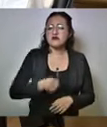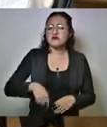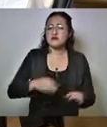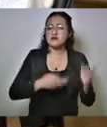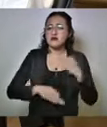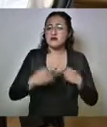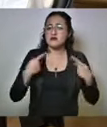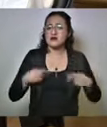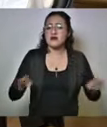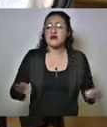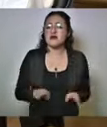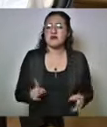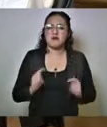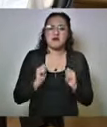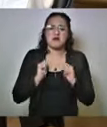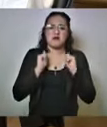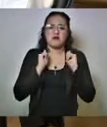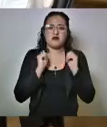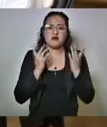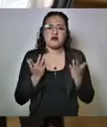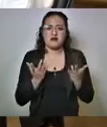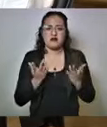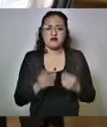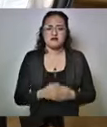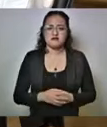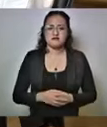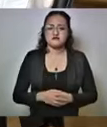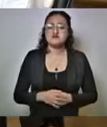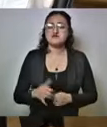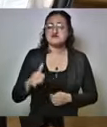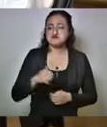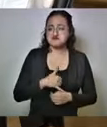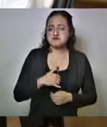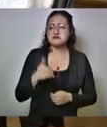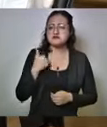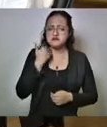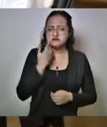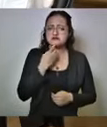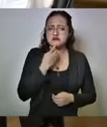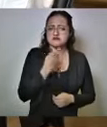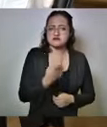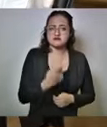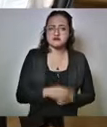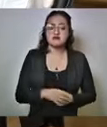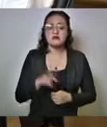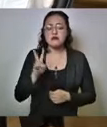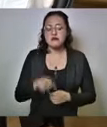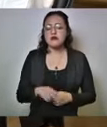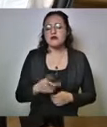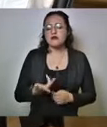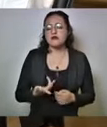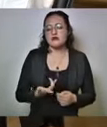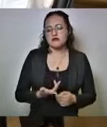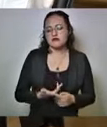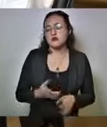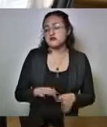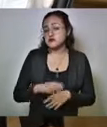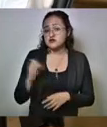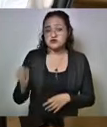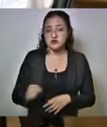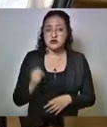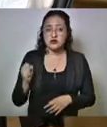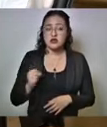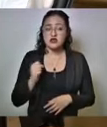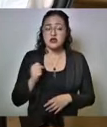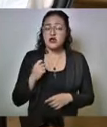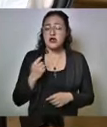que no ha sido el mejor. Yo he dicho que, afortunadamente, la mayoría de